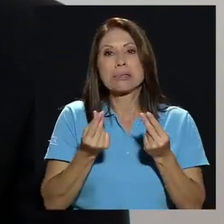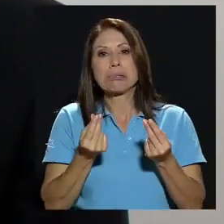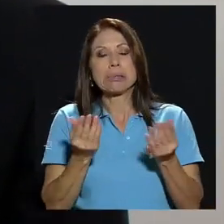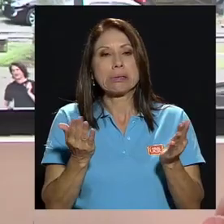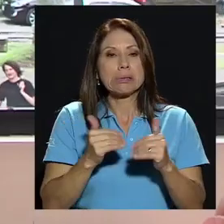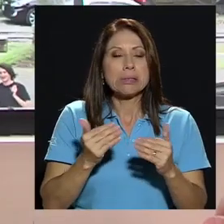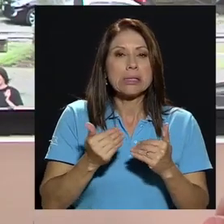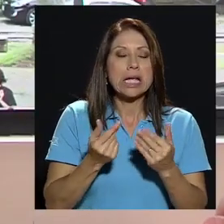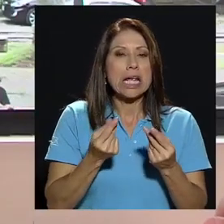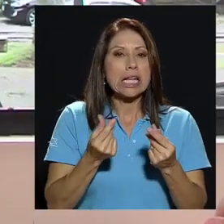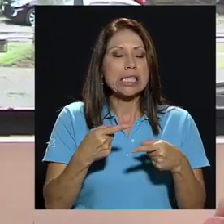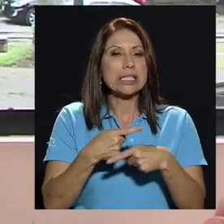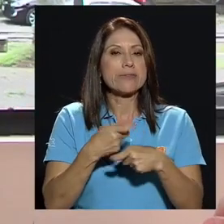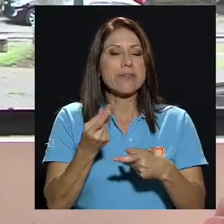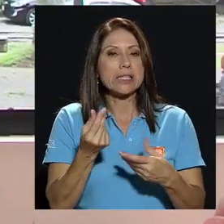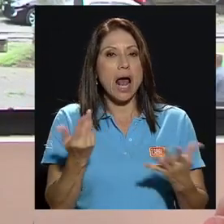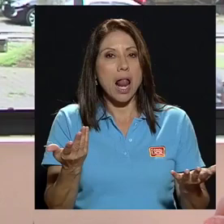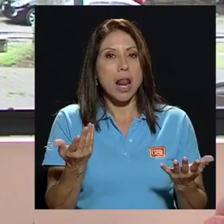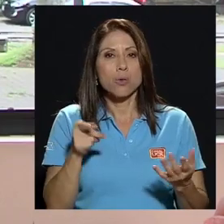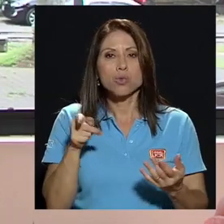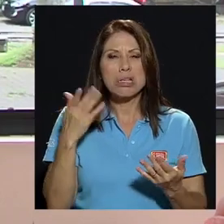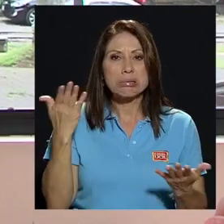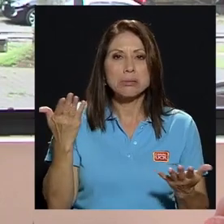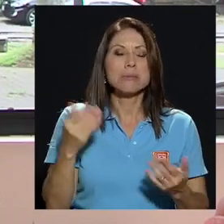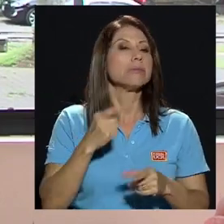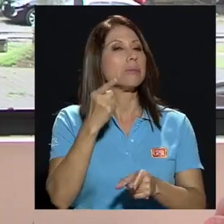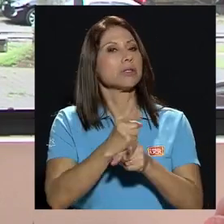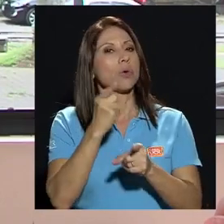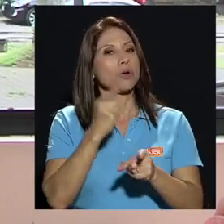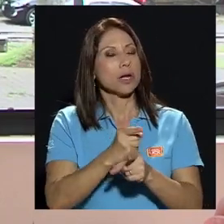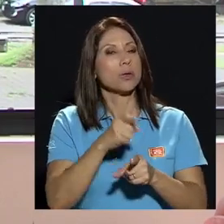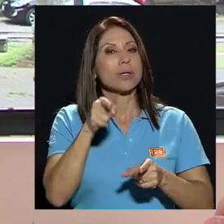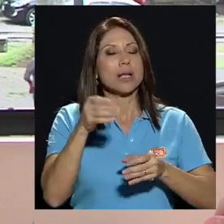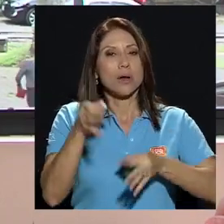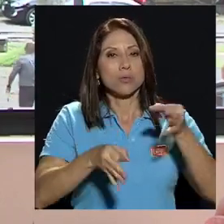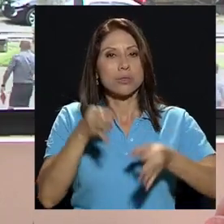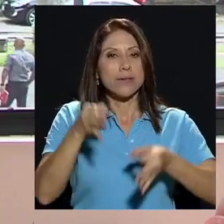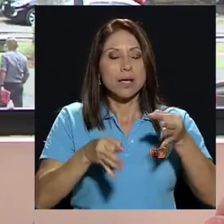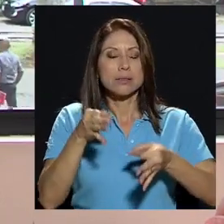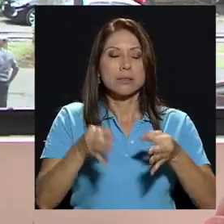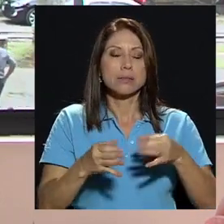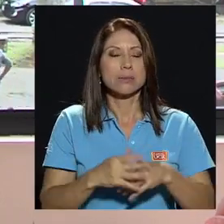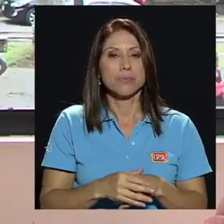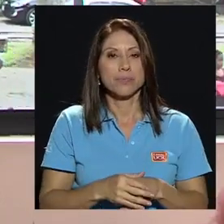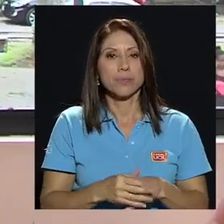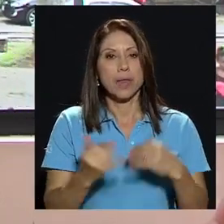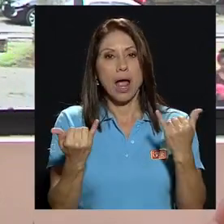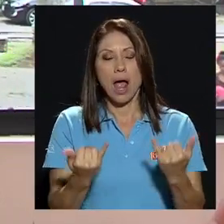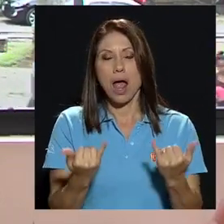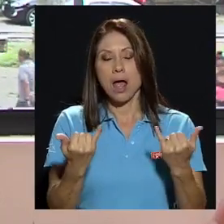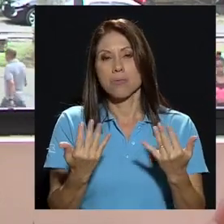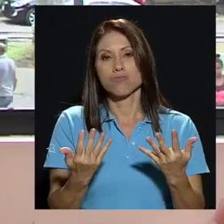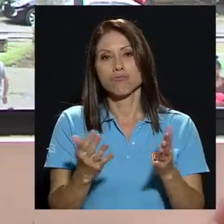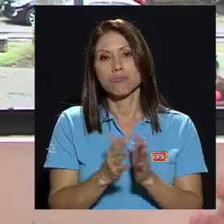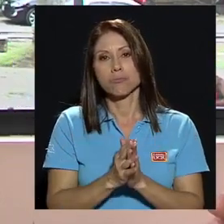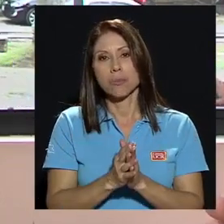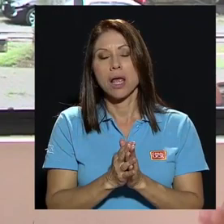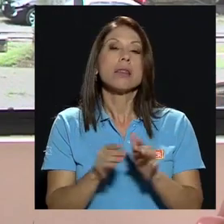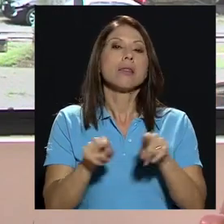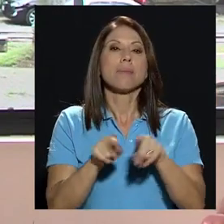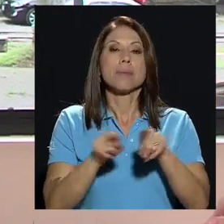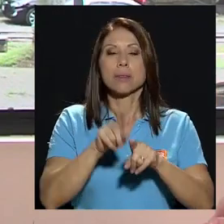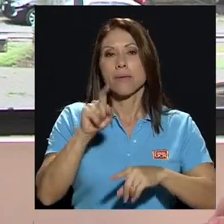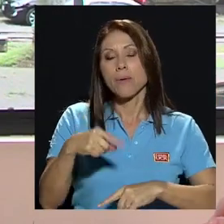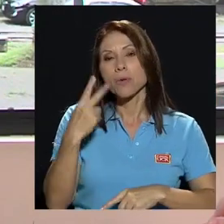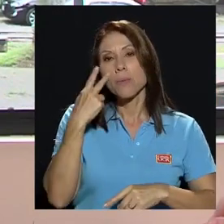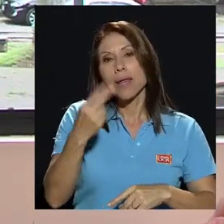va a estar? Es correcto. Esa la justificación. Ahora, también debemos ver otros